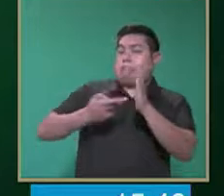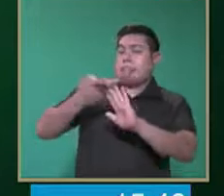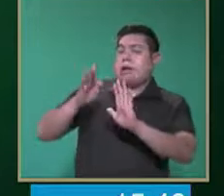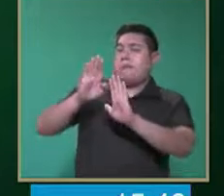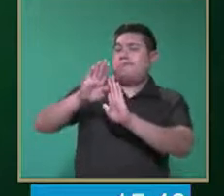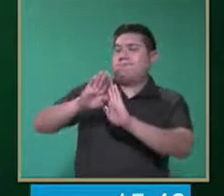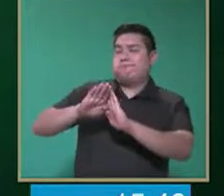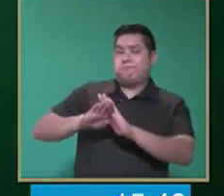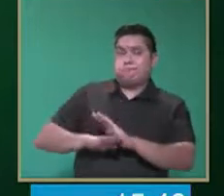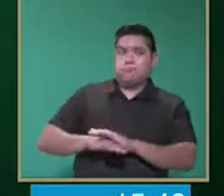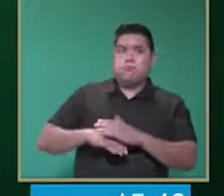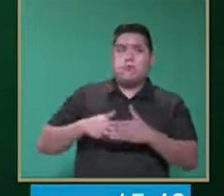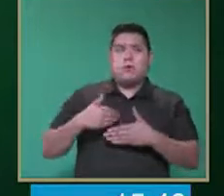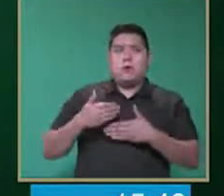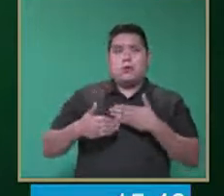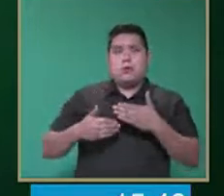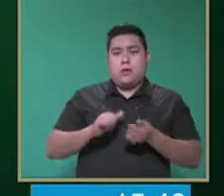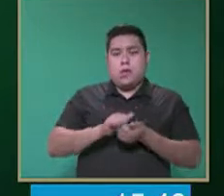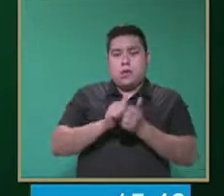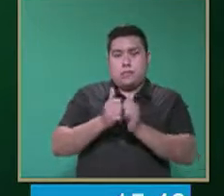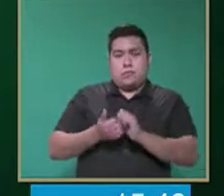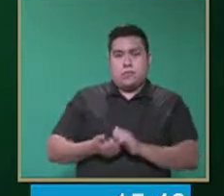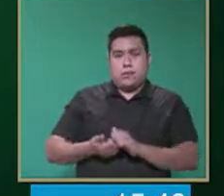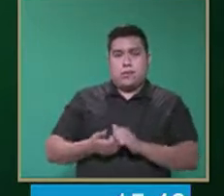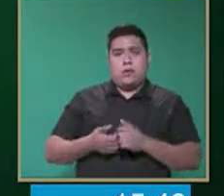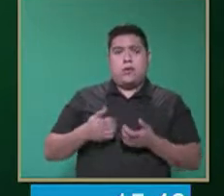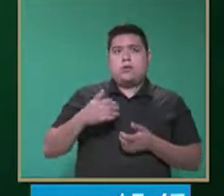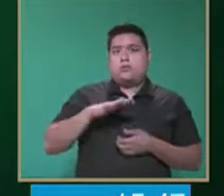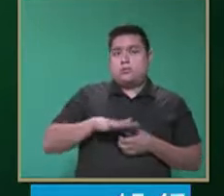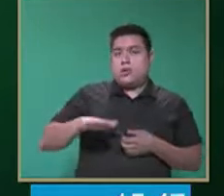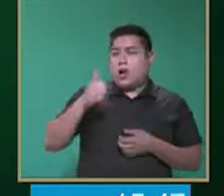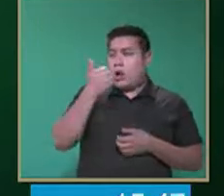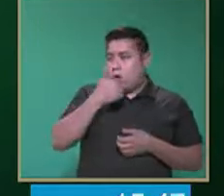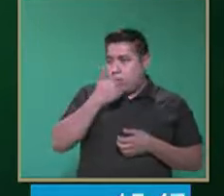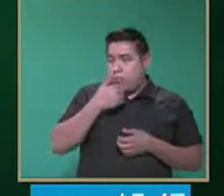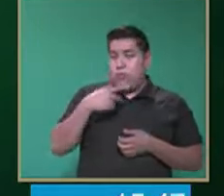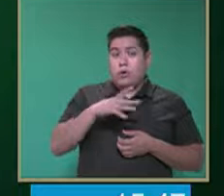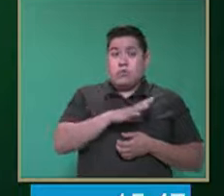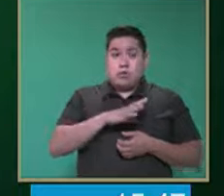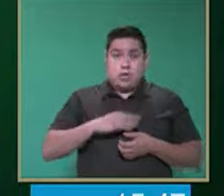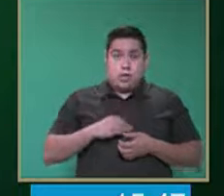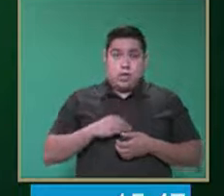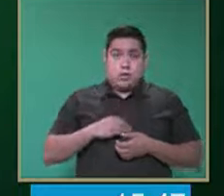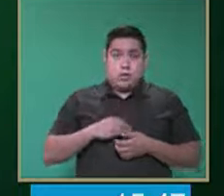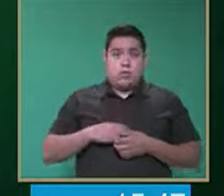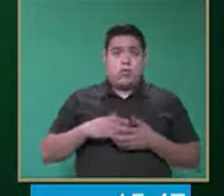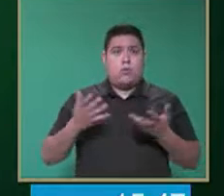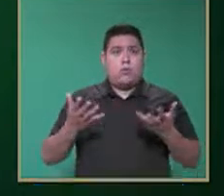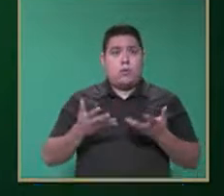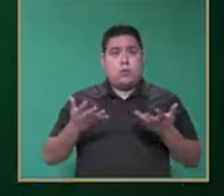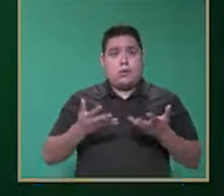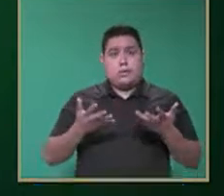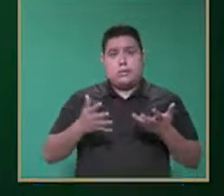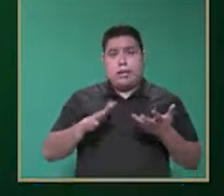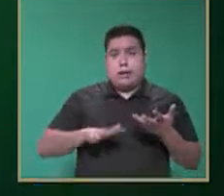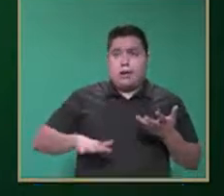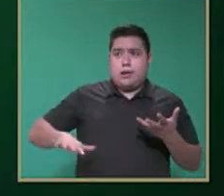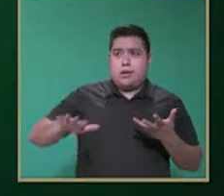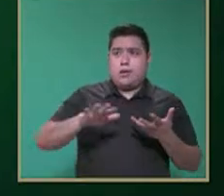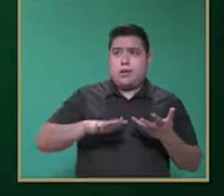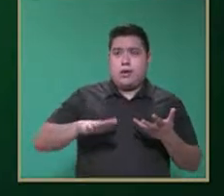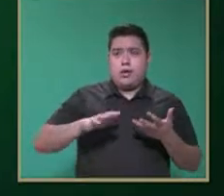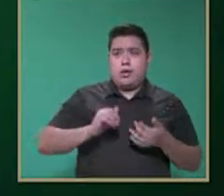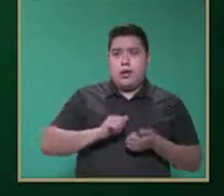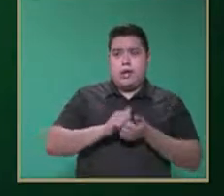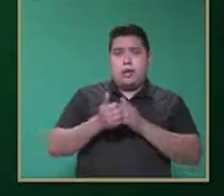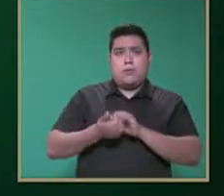nosotros vayamos acoplando a nuestro alumno o a nuestro hijo a desempeñarse de una manera más